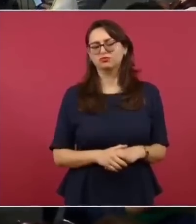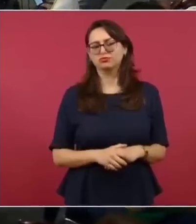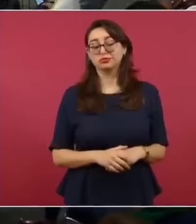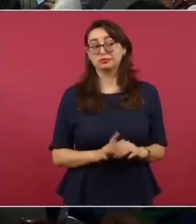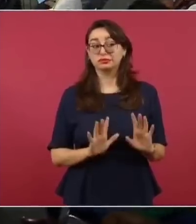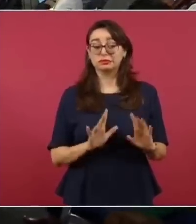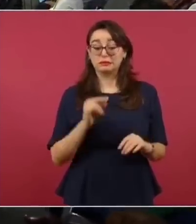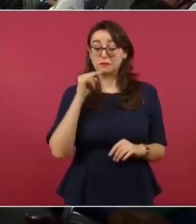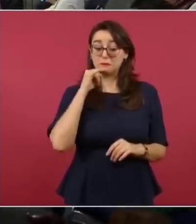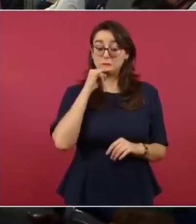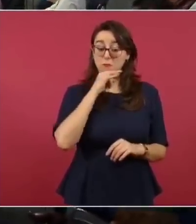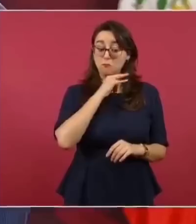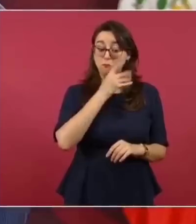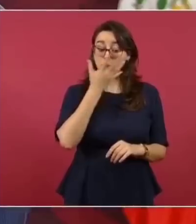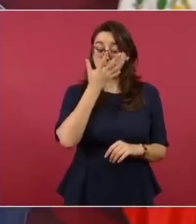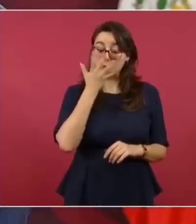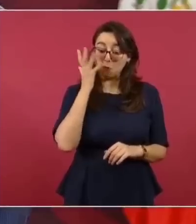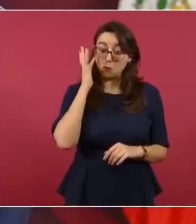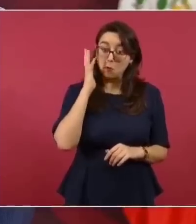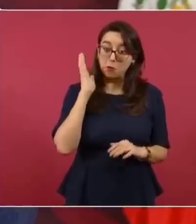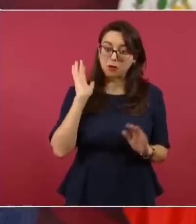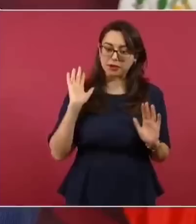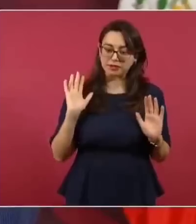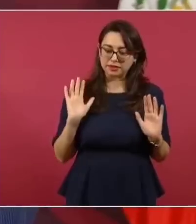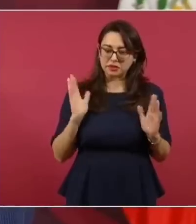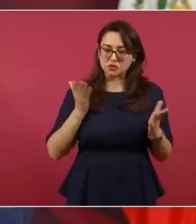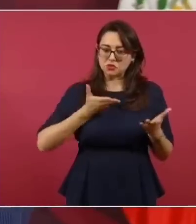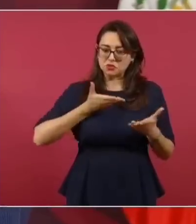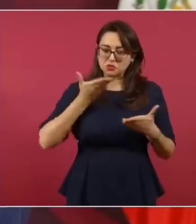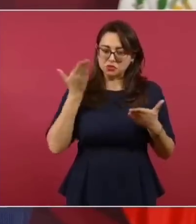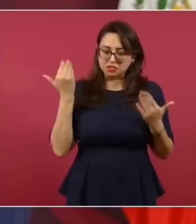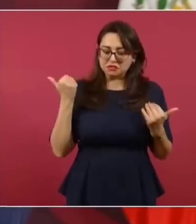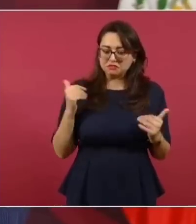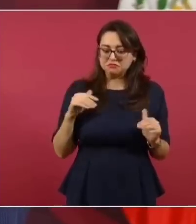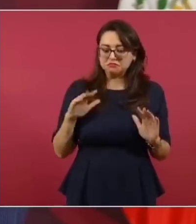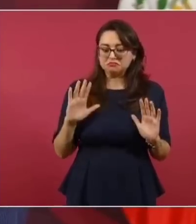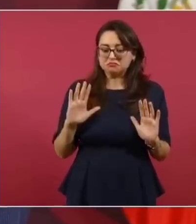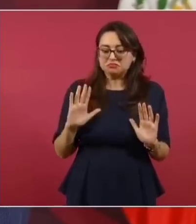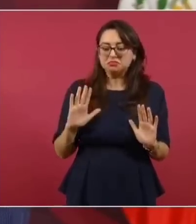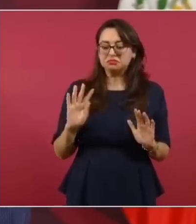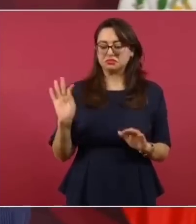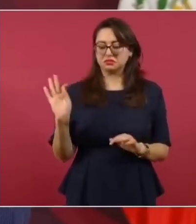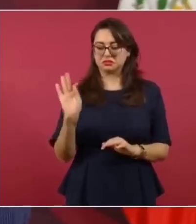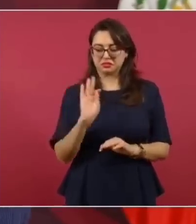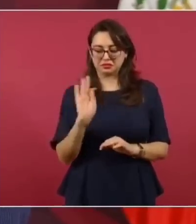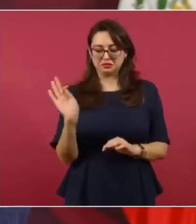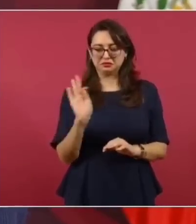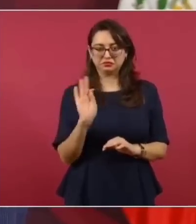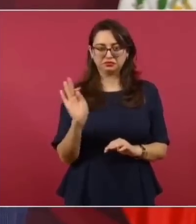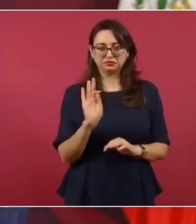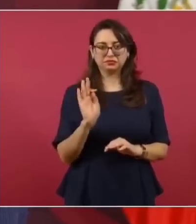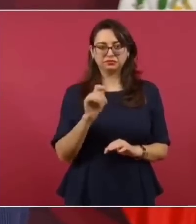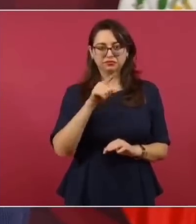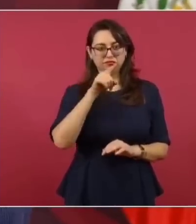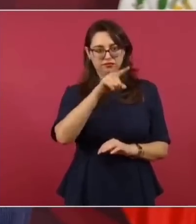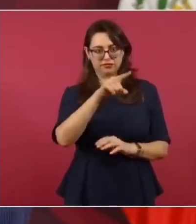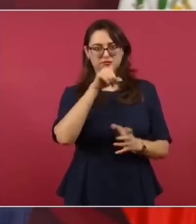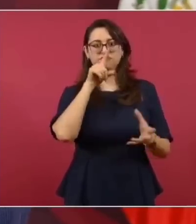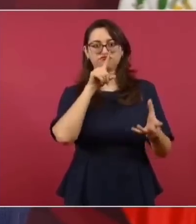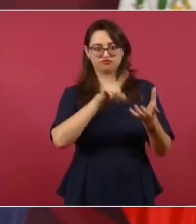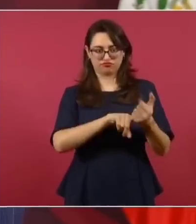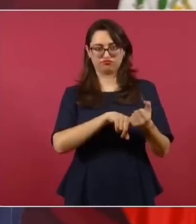hipócritas, puede ser que tenga migrantes trabajando